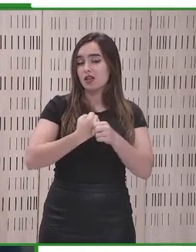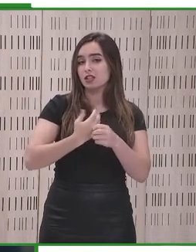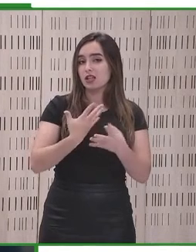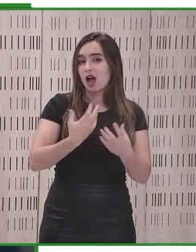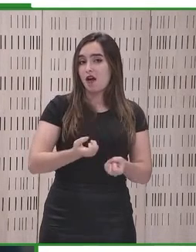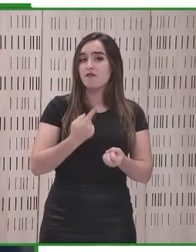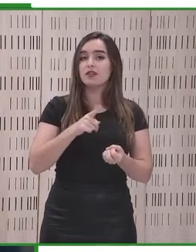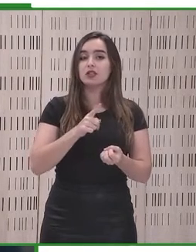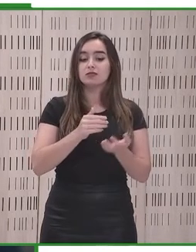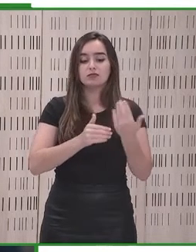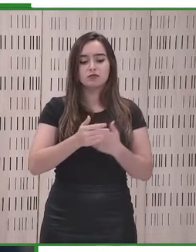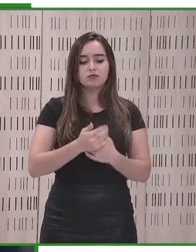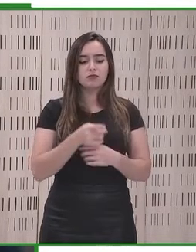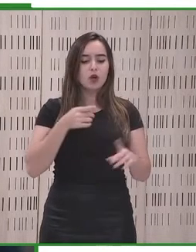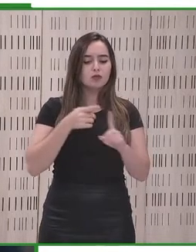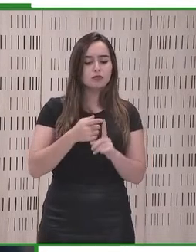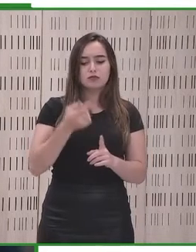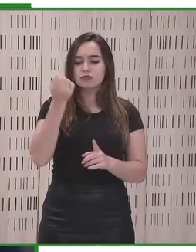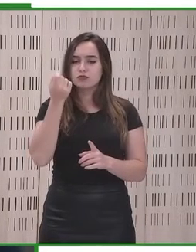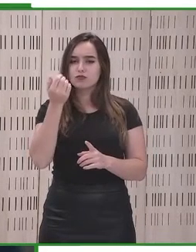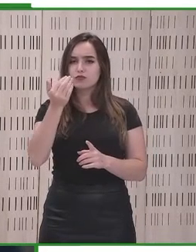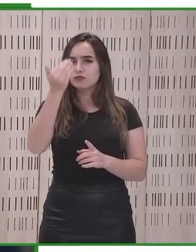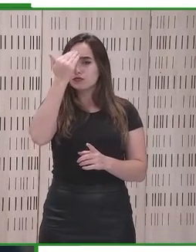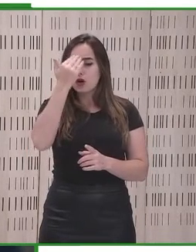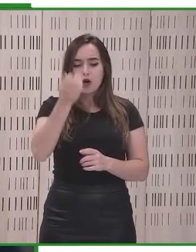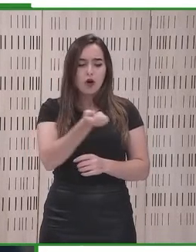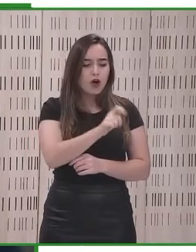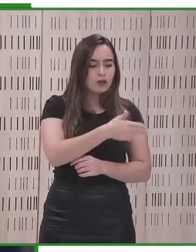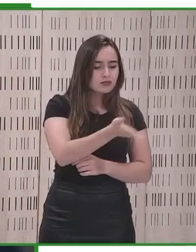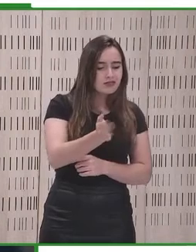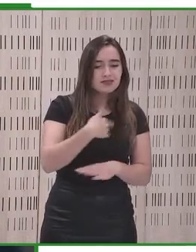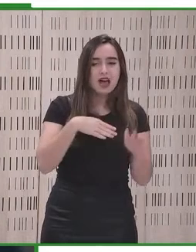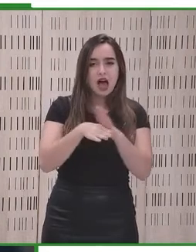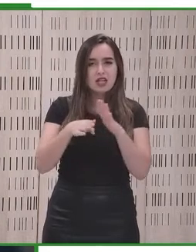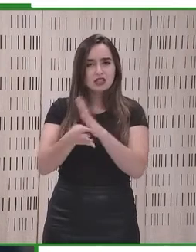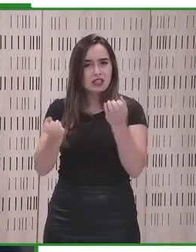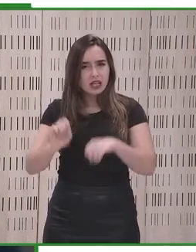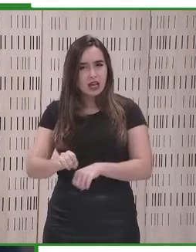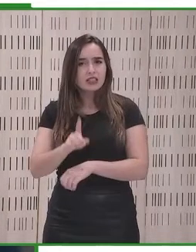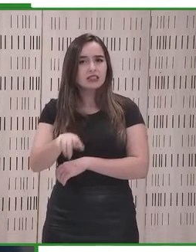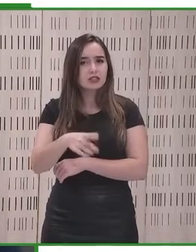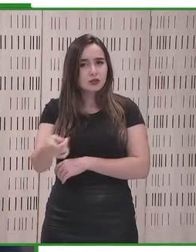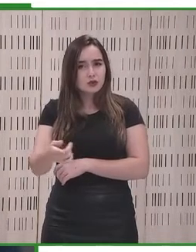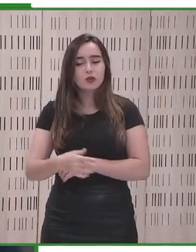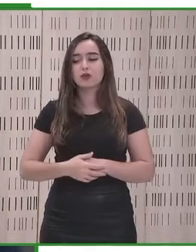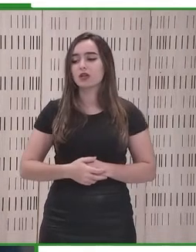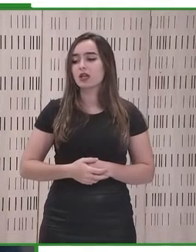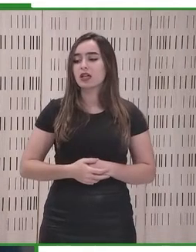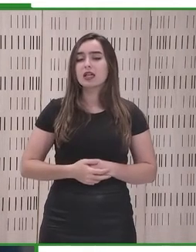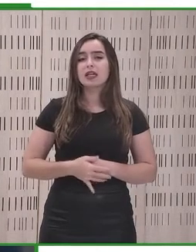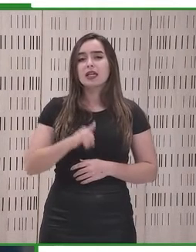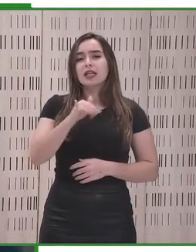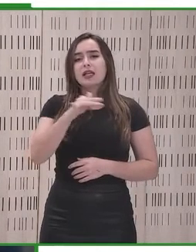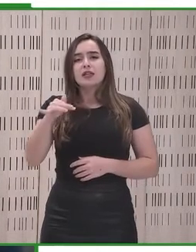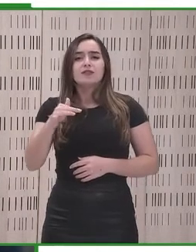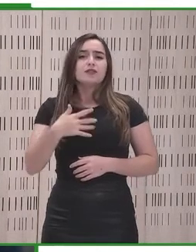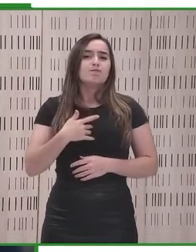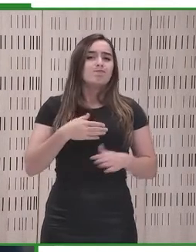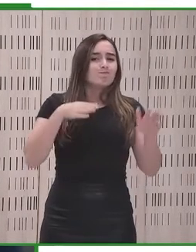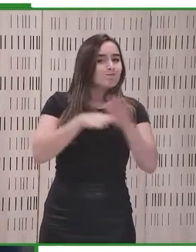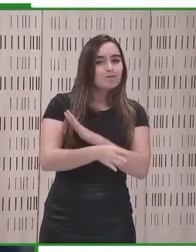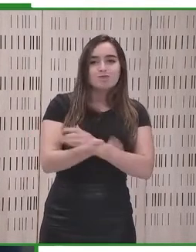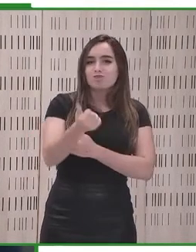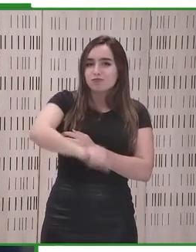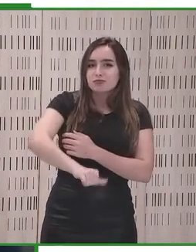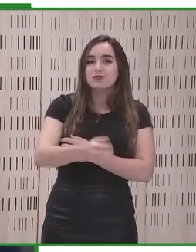estado colaborando en las últimas décadas tendrán esta fecha límite para la